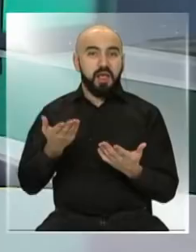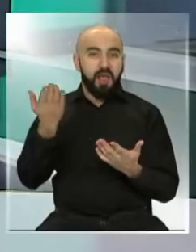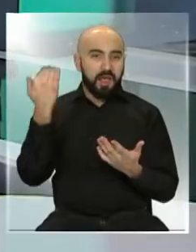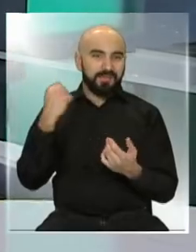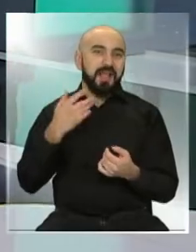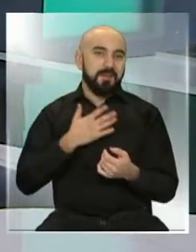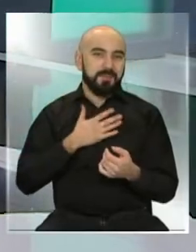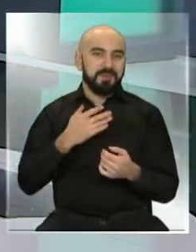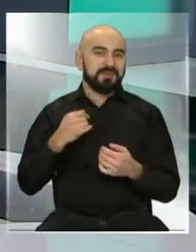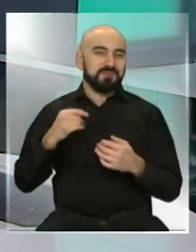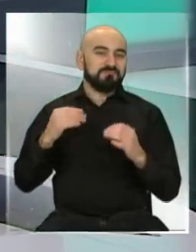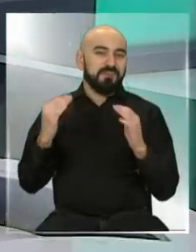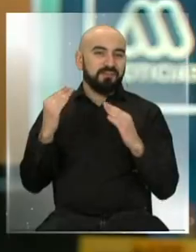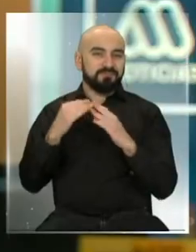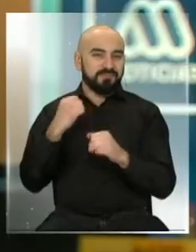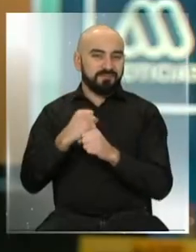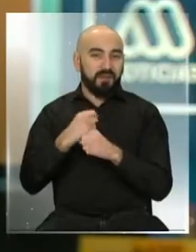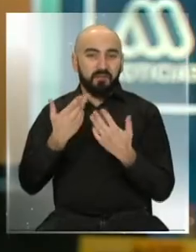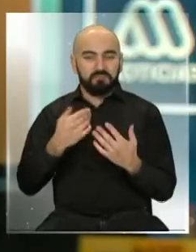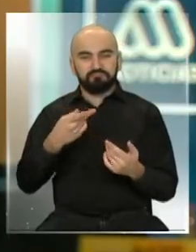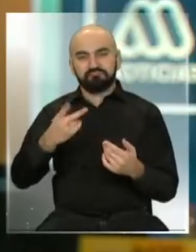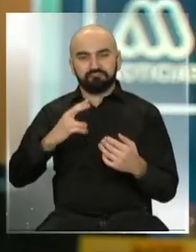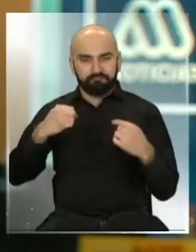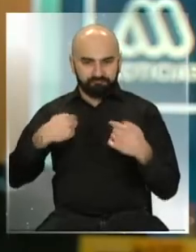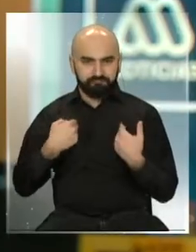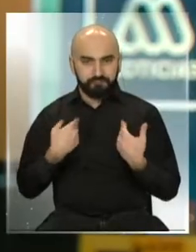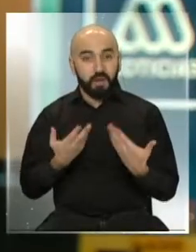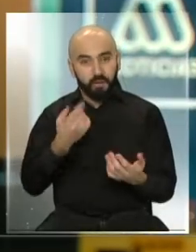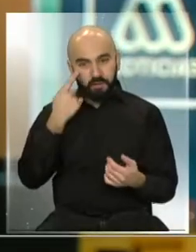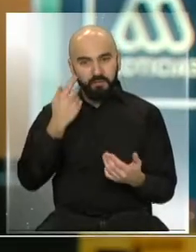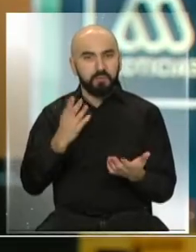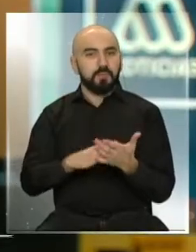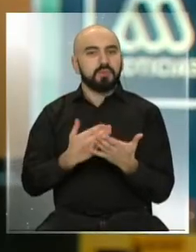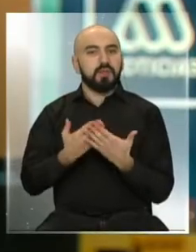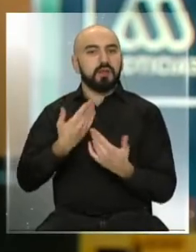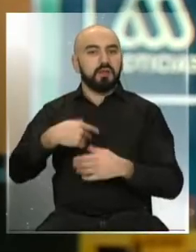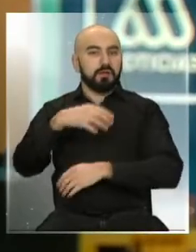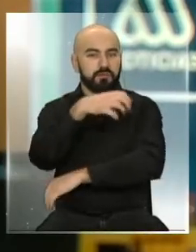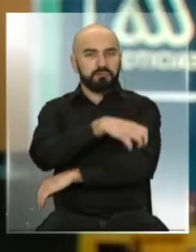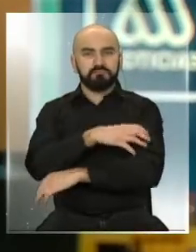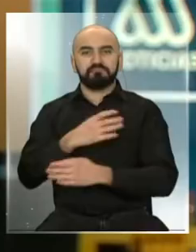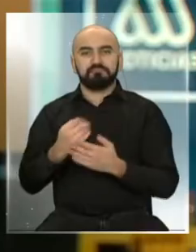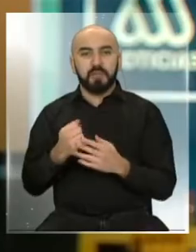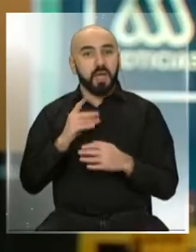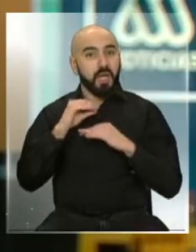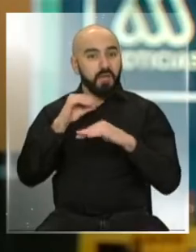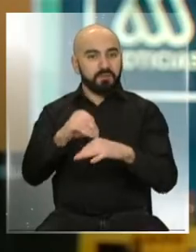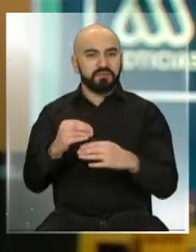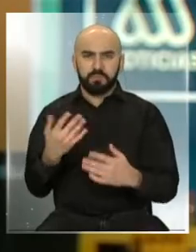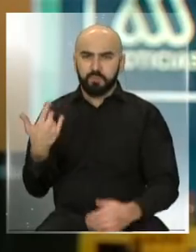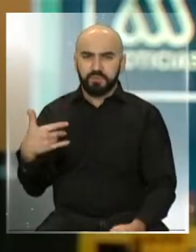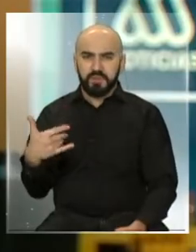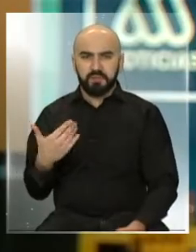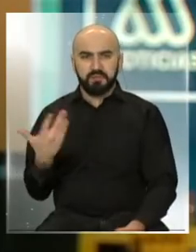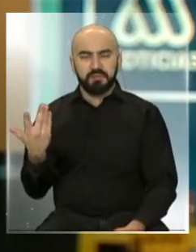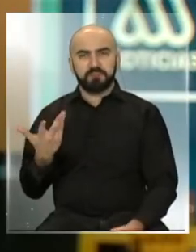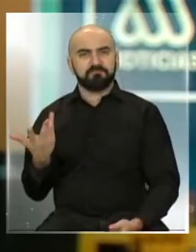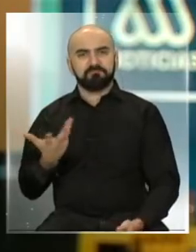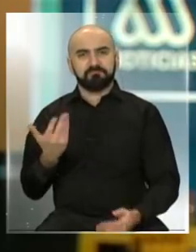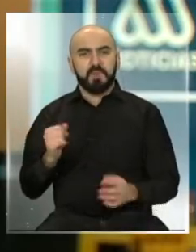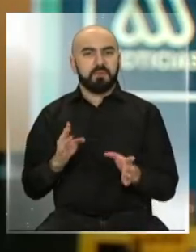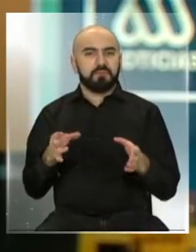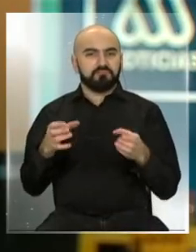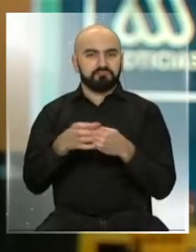¿Cómo están? Buenos días. Vamos a comenzar cómo ha estado nuestra región, porque hay un aviso bastante importante, una advertencia en realidad, de parte de la